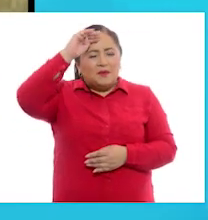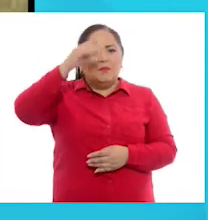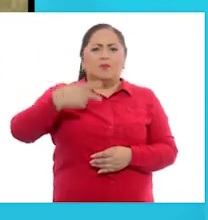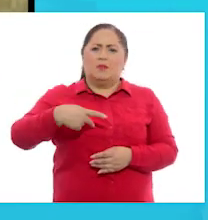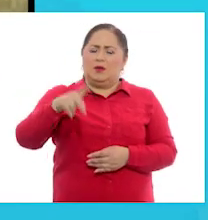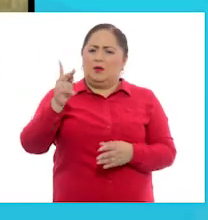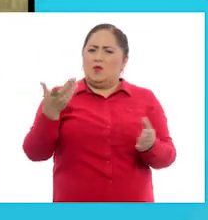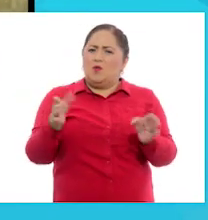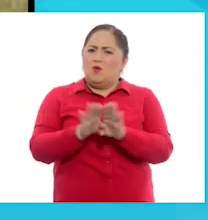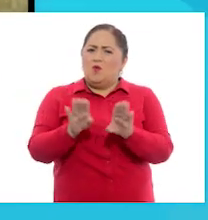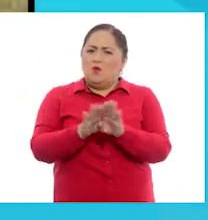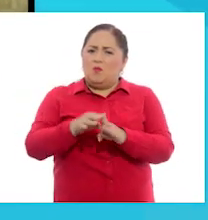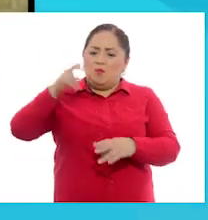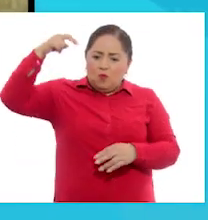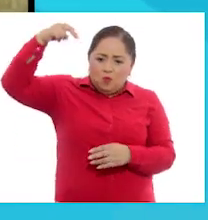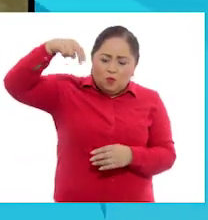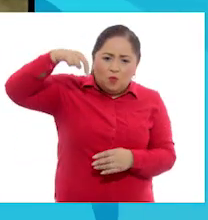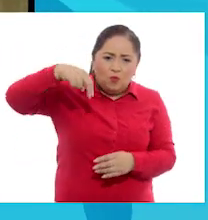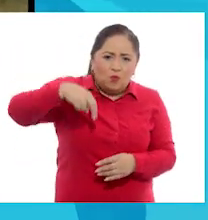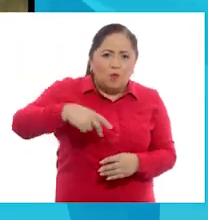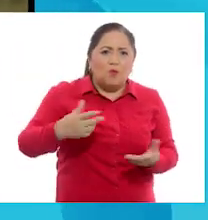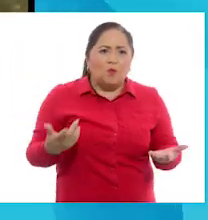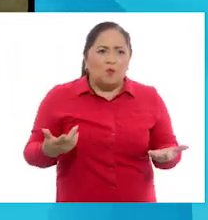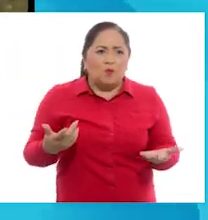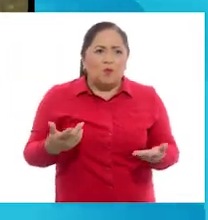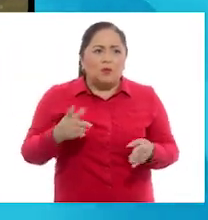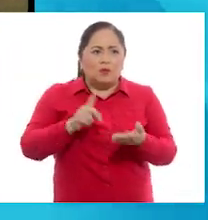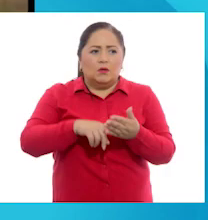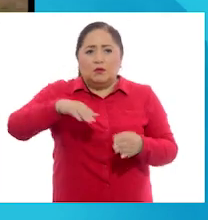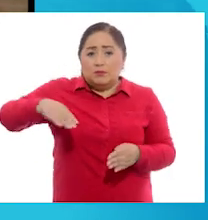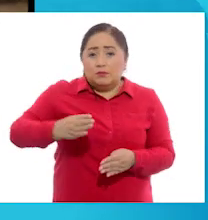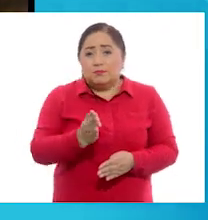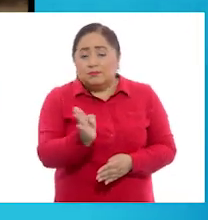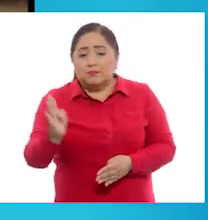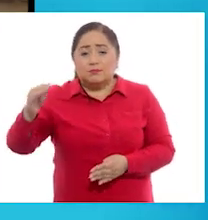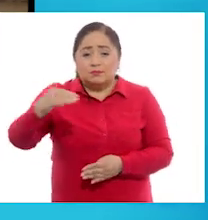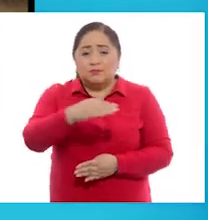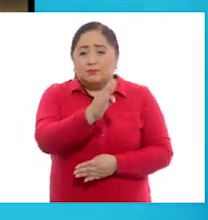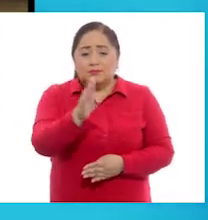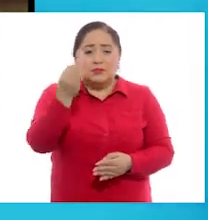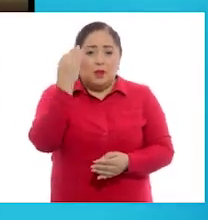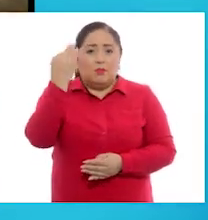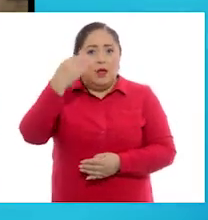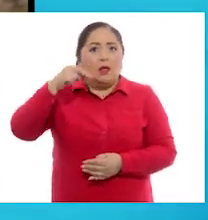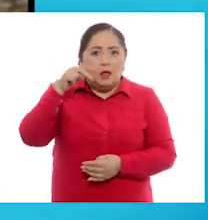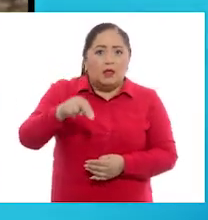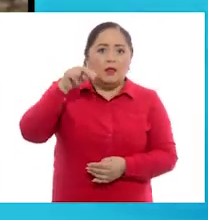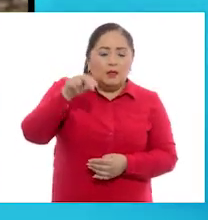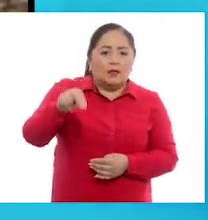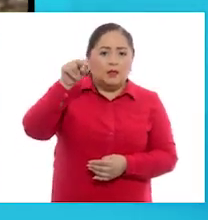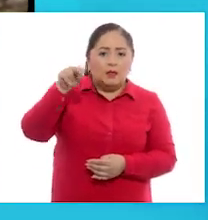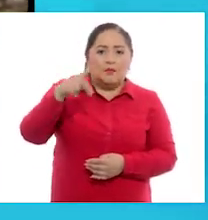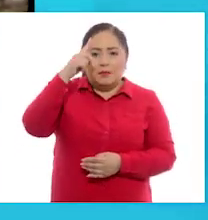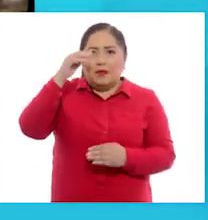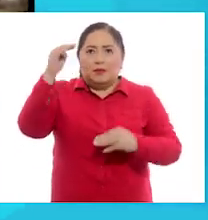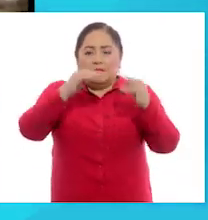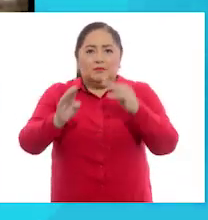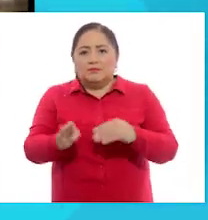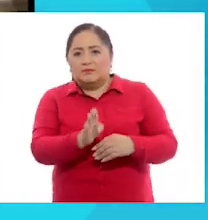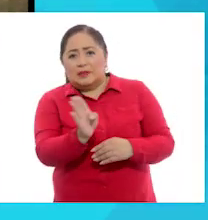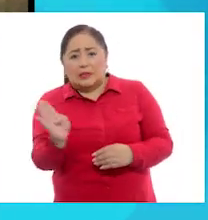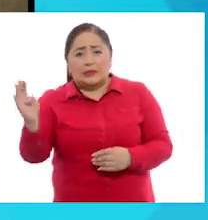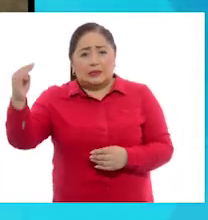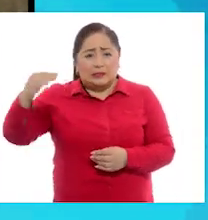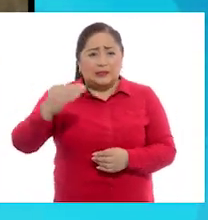pero ¿cómo le hacen para bajar? Tienen sus caminos y los caminan todo el tiempo. Bajan para cruzar las barrancas